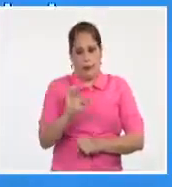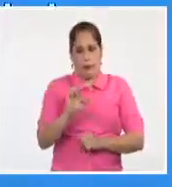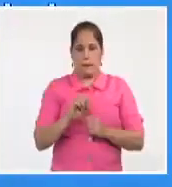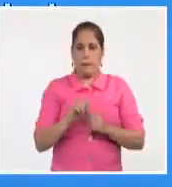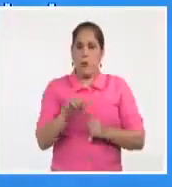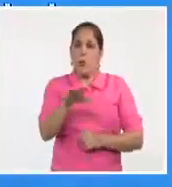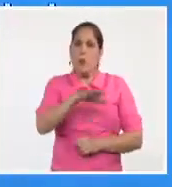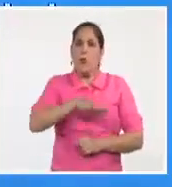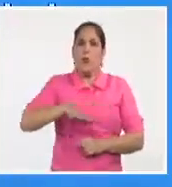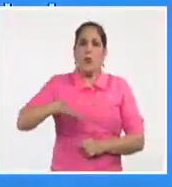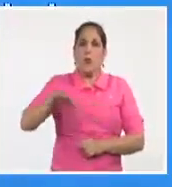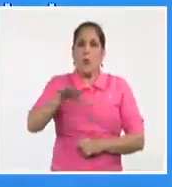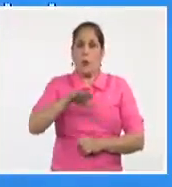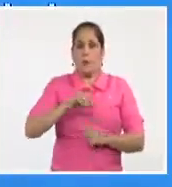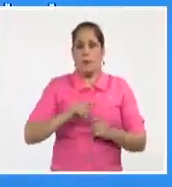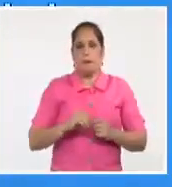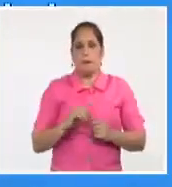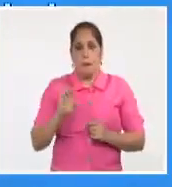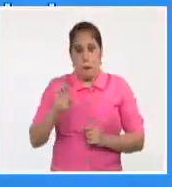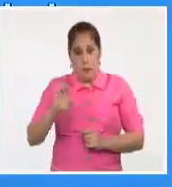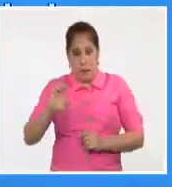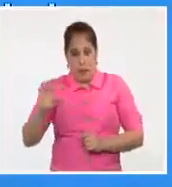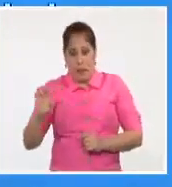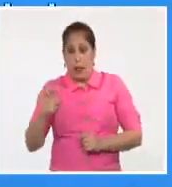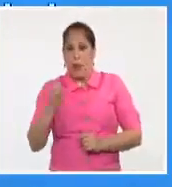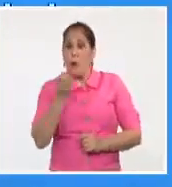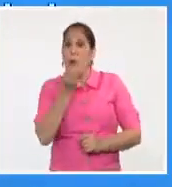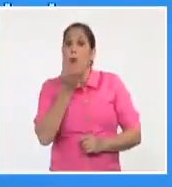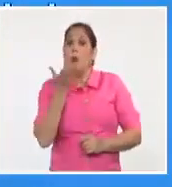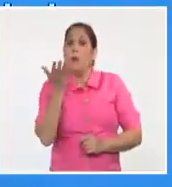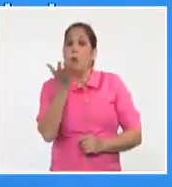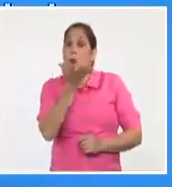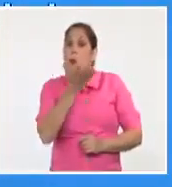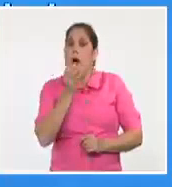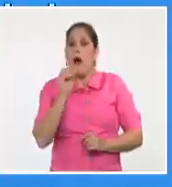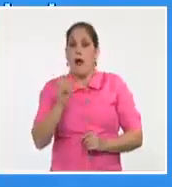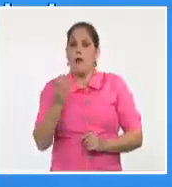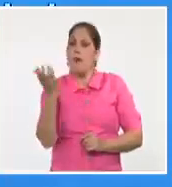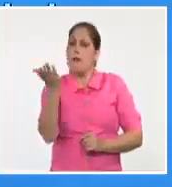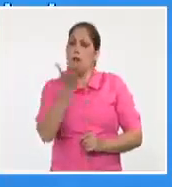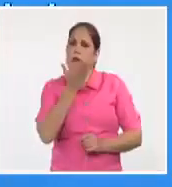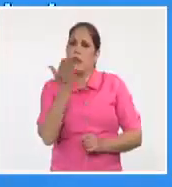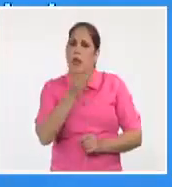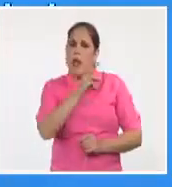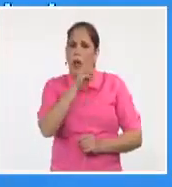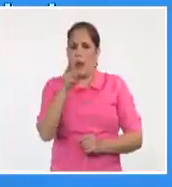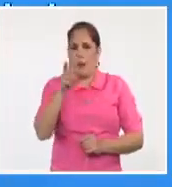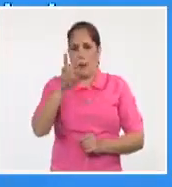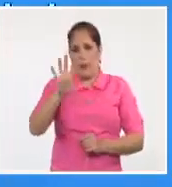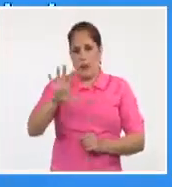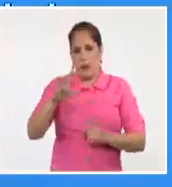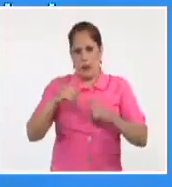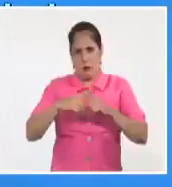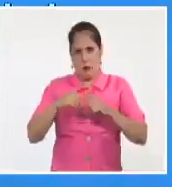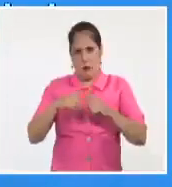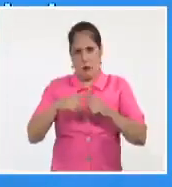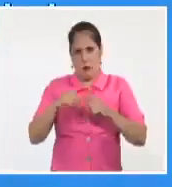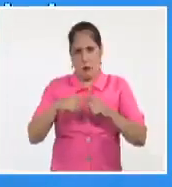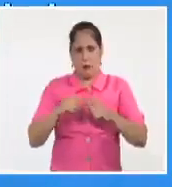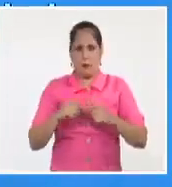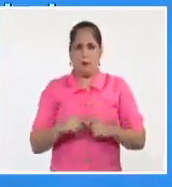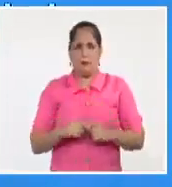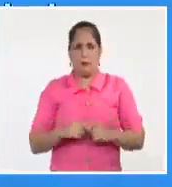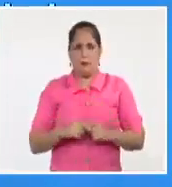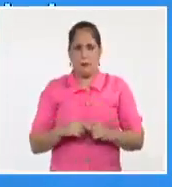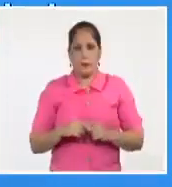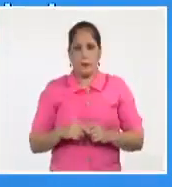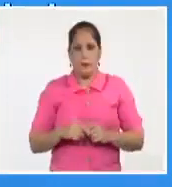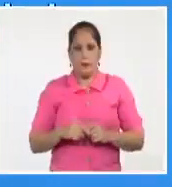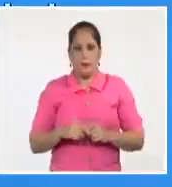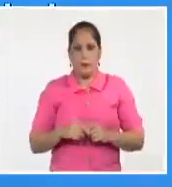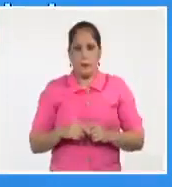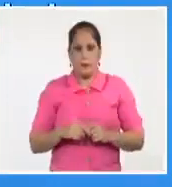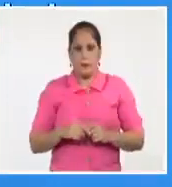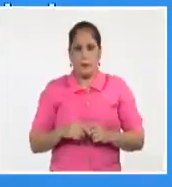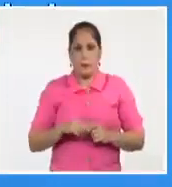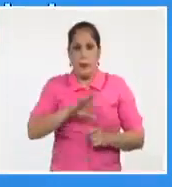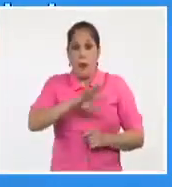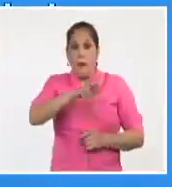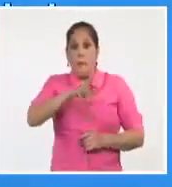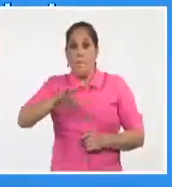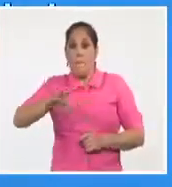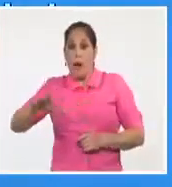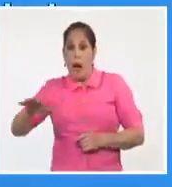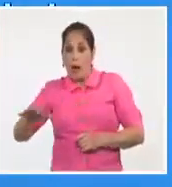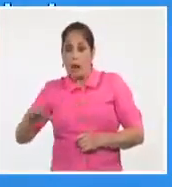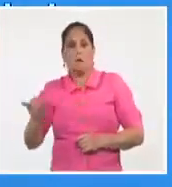zonas de la costa norte del oriente y el centro del país, con velocidades de hasta 25 kilómetros por hora en el mar. Se